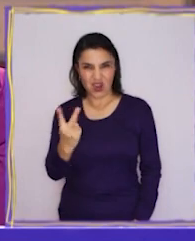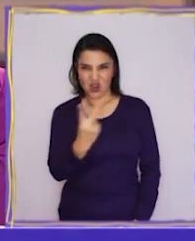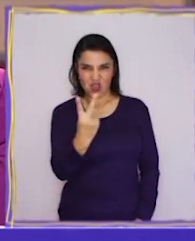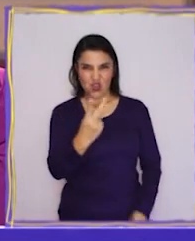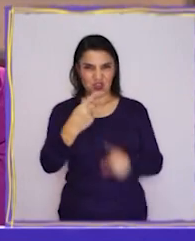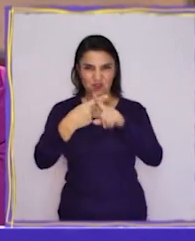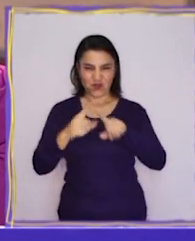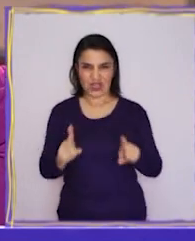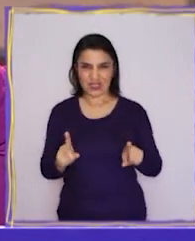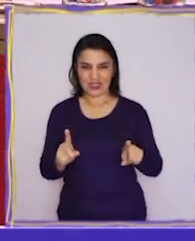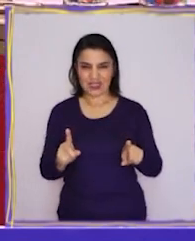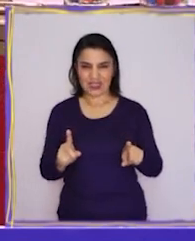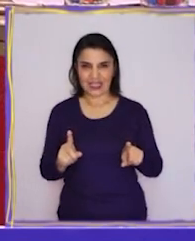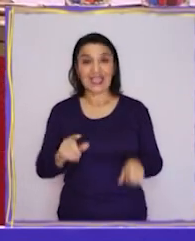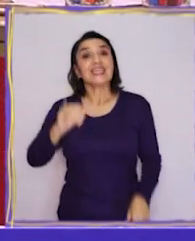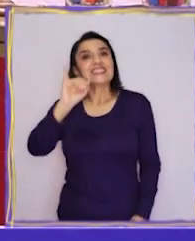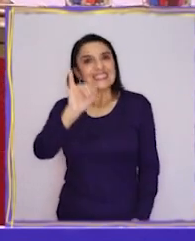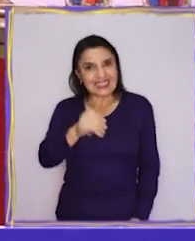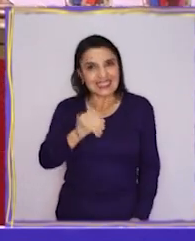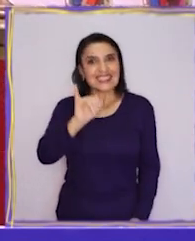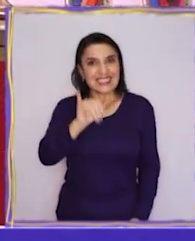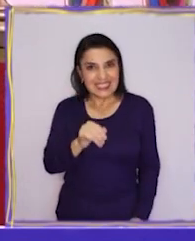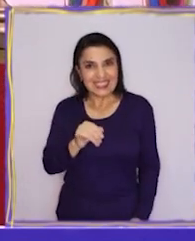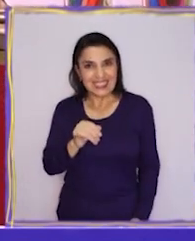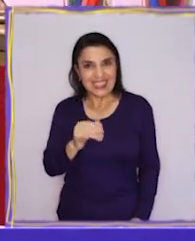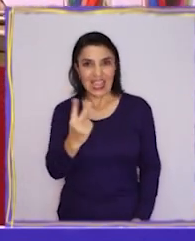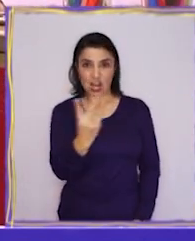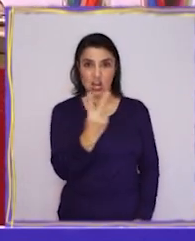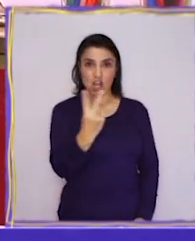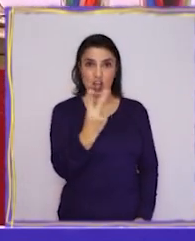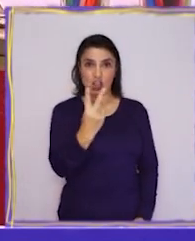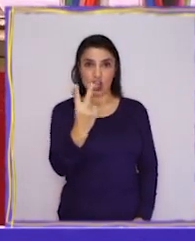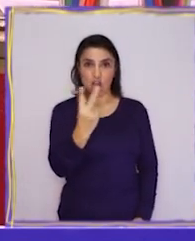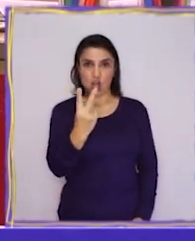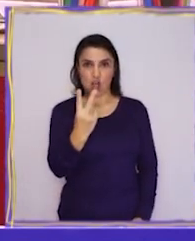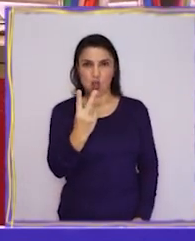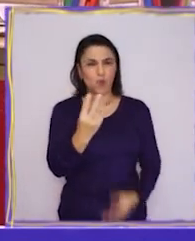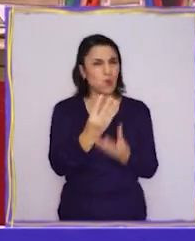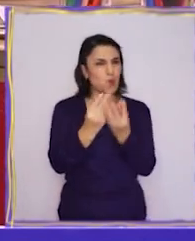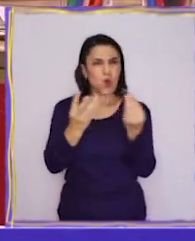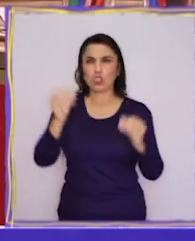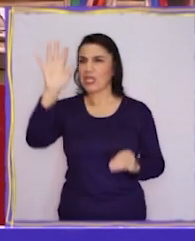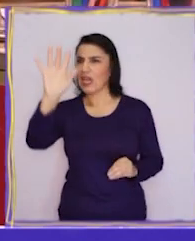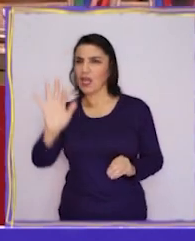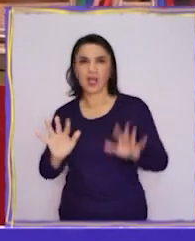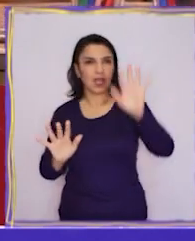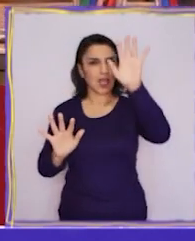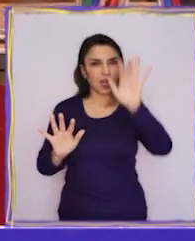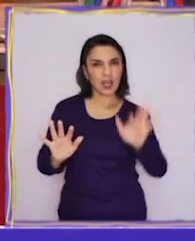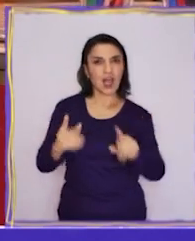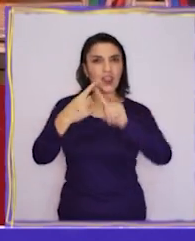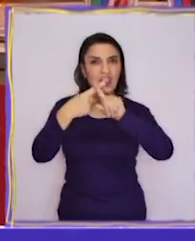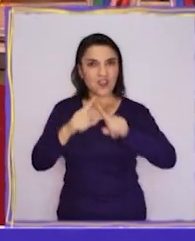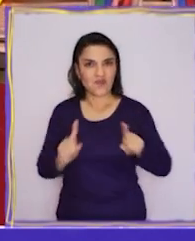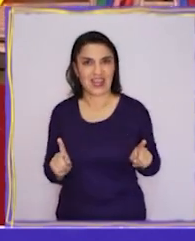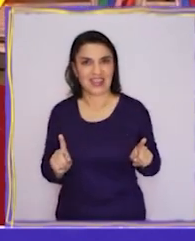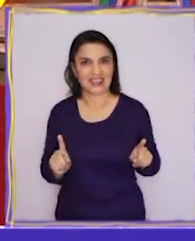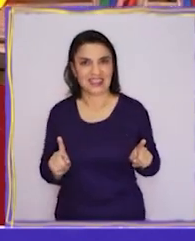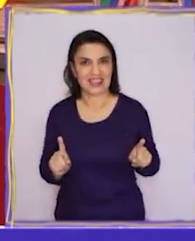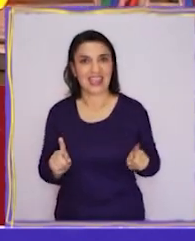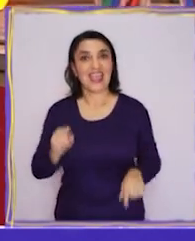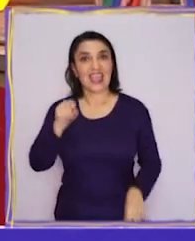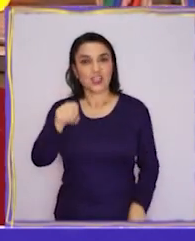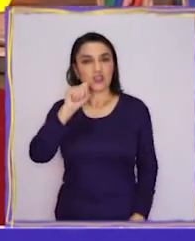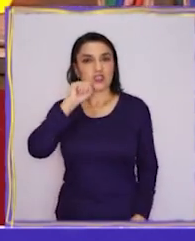diferentes? Claro, es que los dos tienen muchas características distintas y